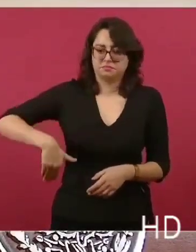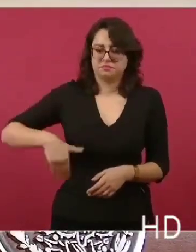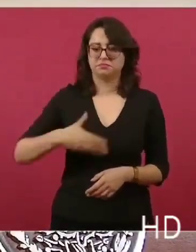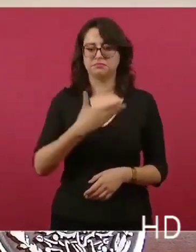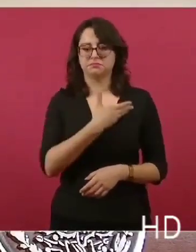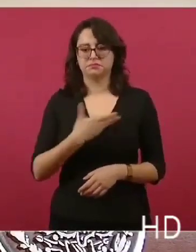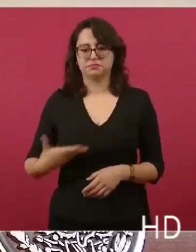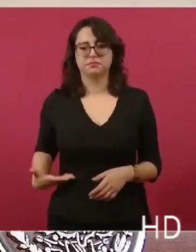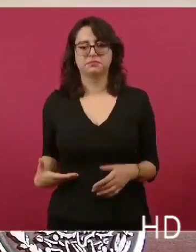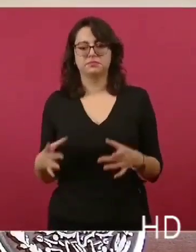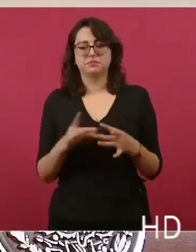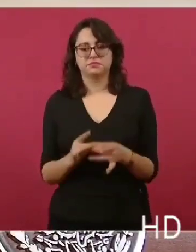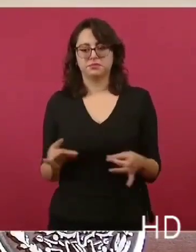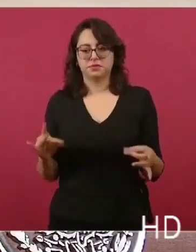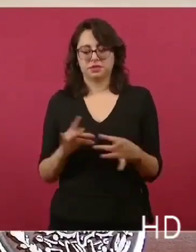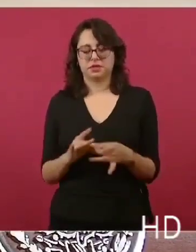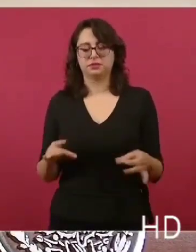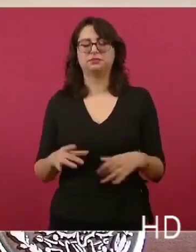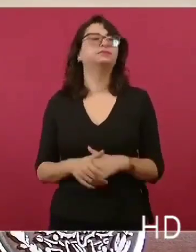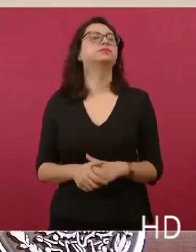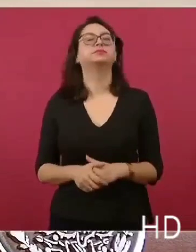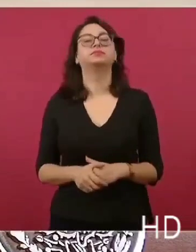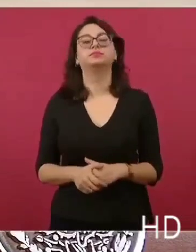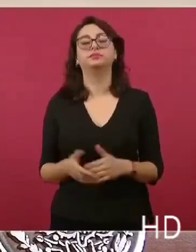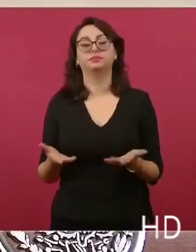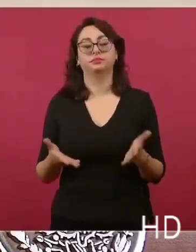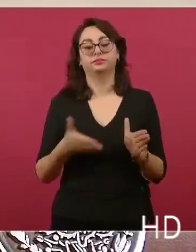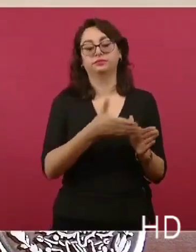pidiendo que el dinero que se lo llevaron